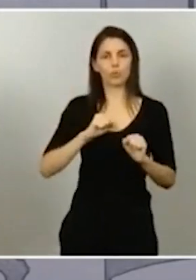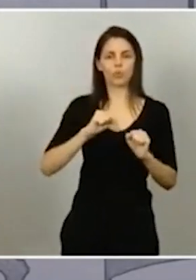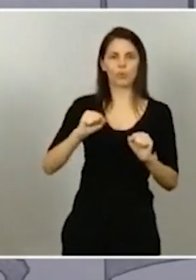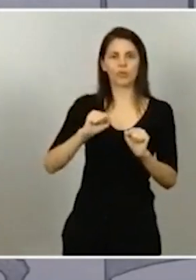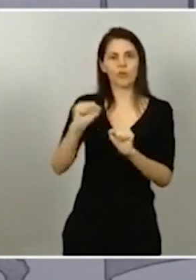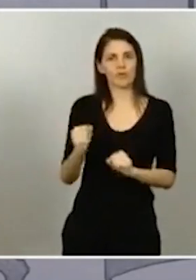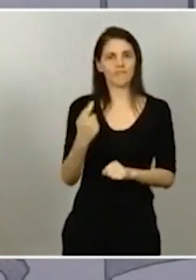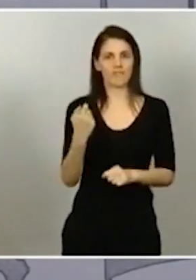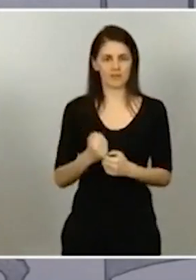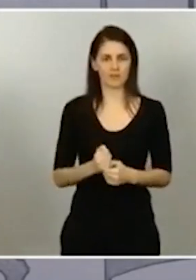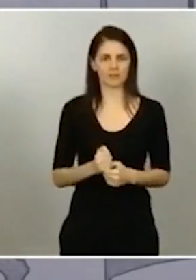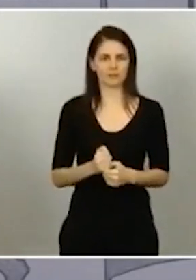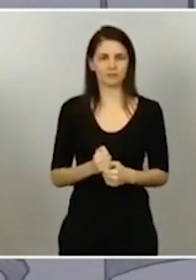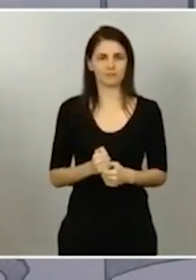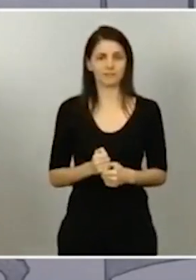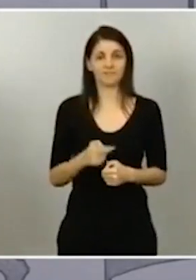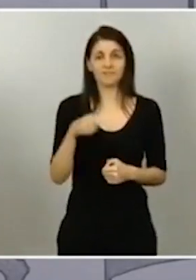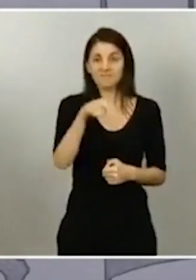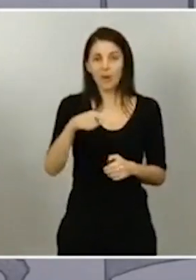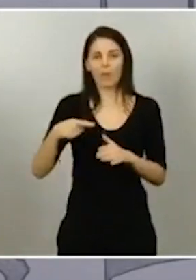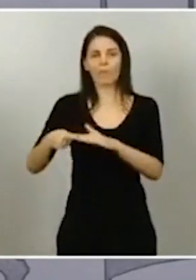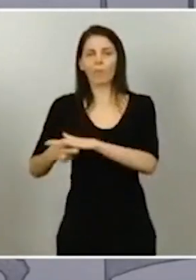arrastrar por la provocación, ni una sola vez.